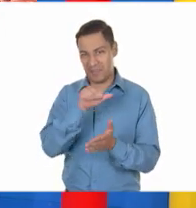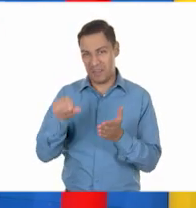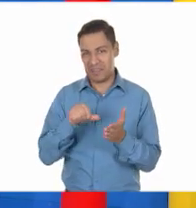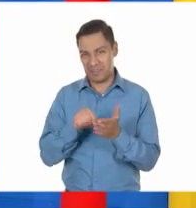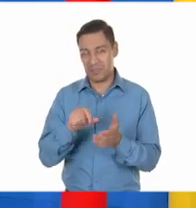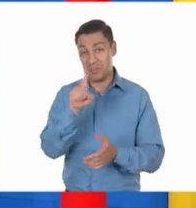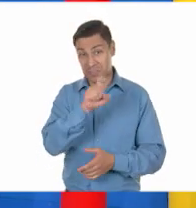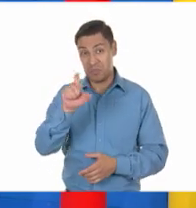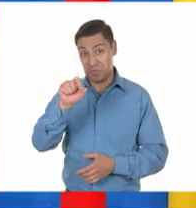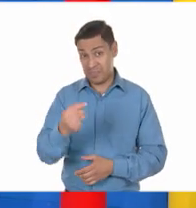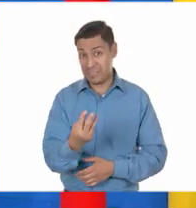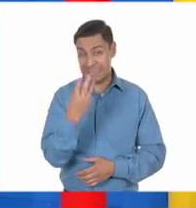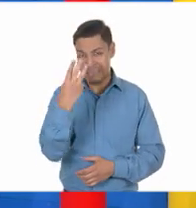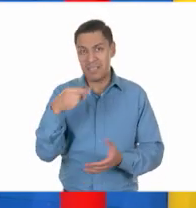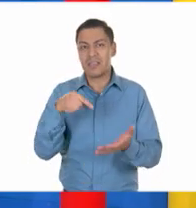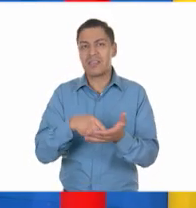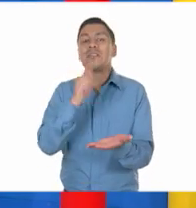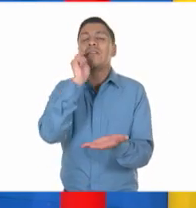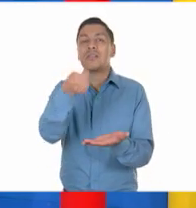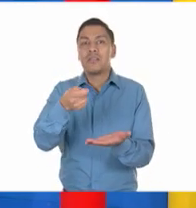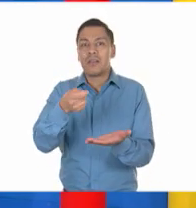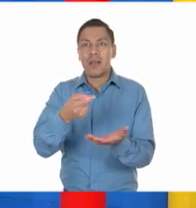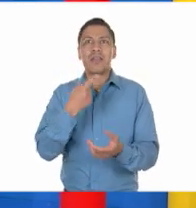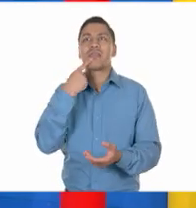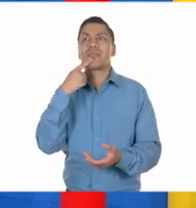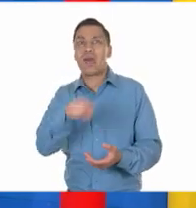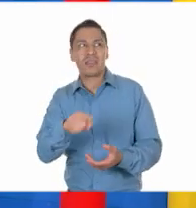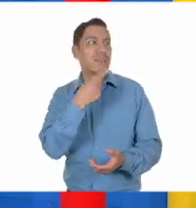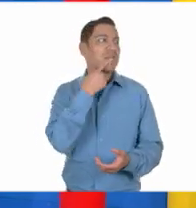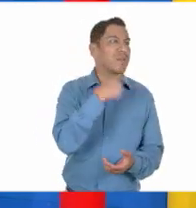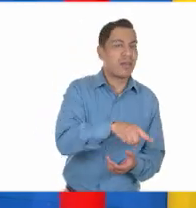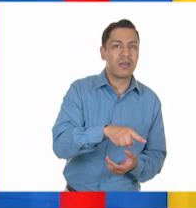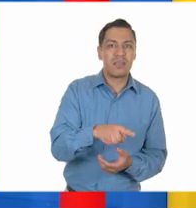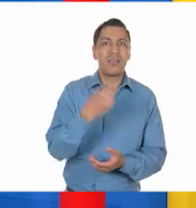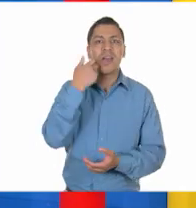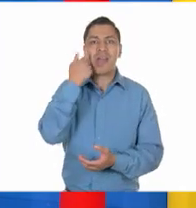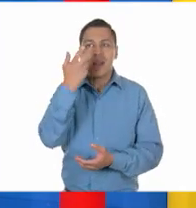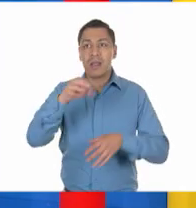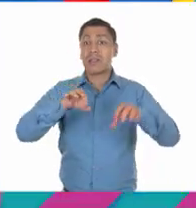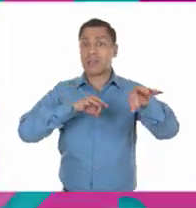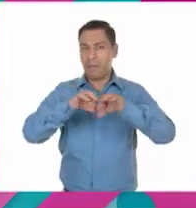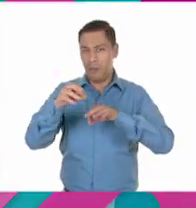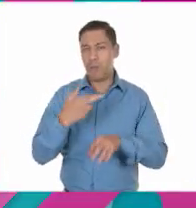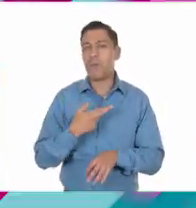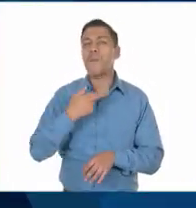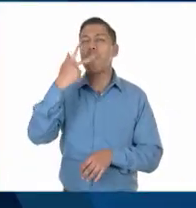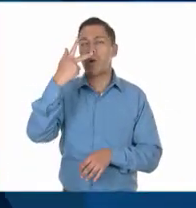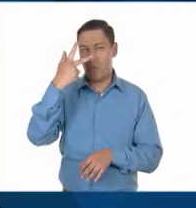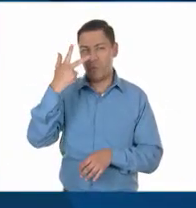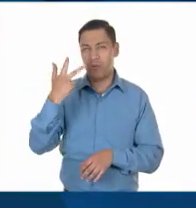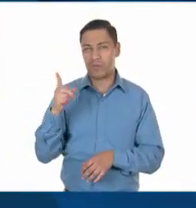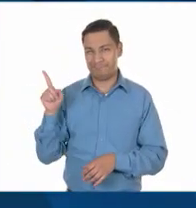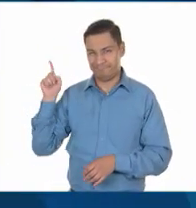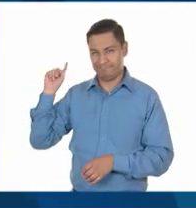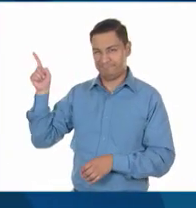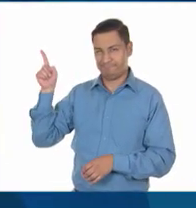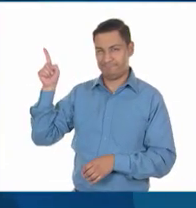incorporaron las principales demandas por las que habían estado luchando los trabajadores mexicanos desde mediados del siglo XIX.